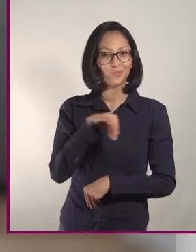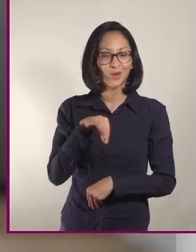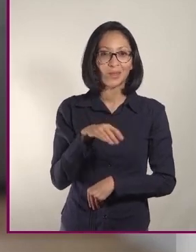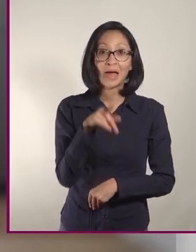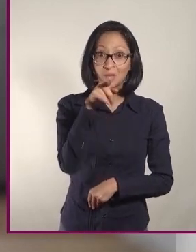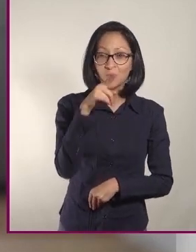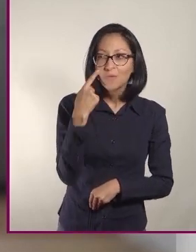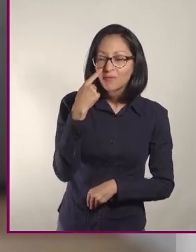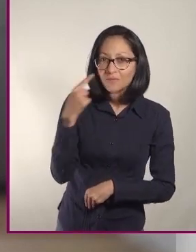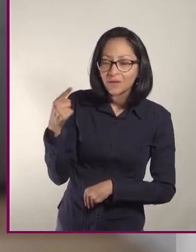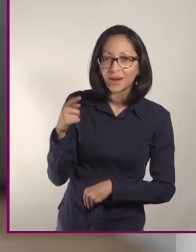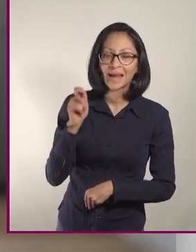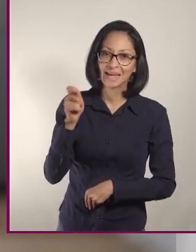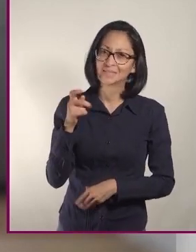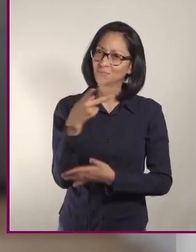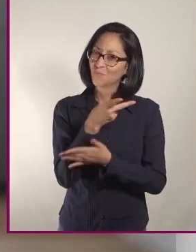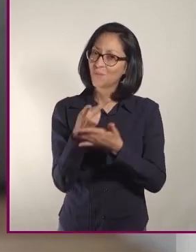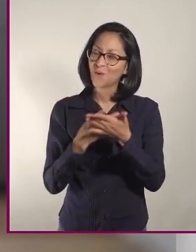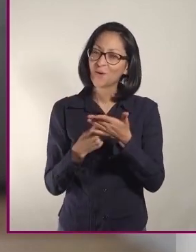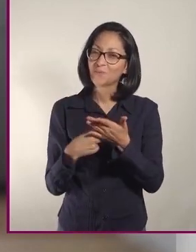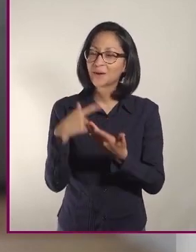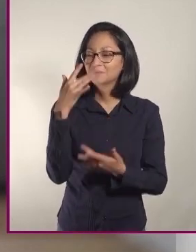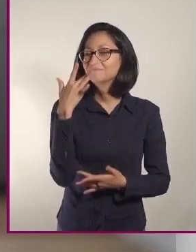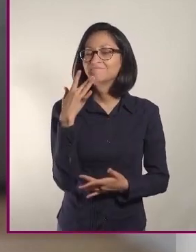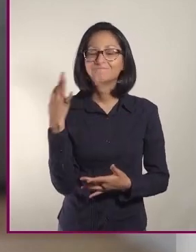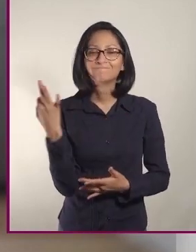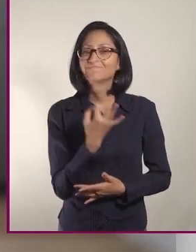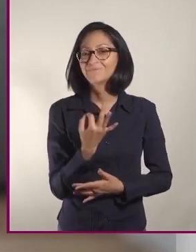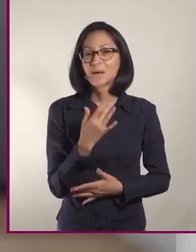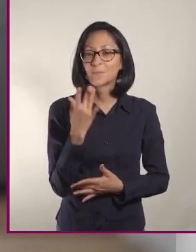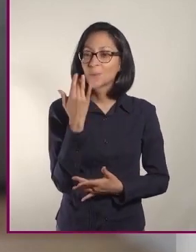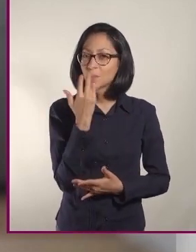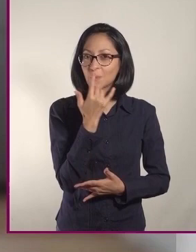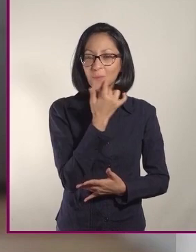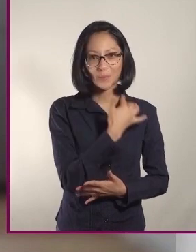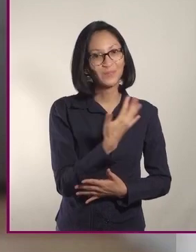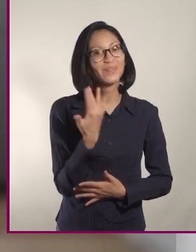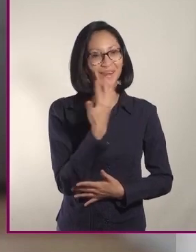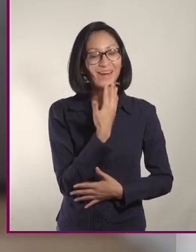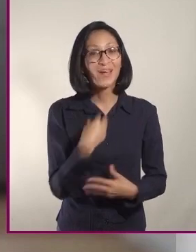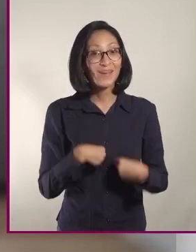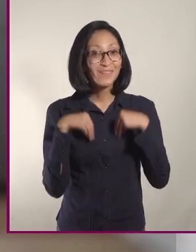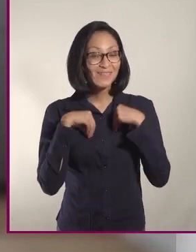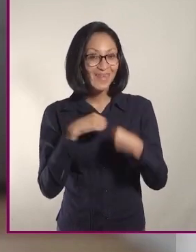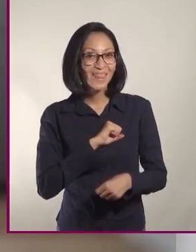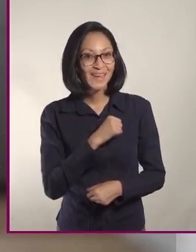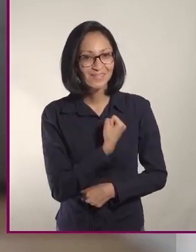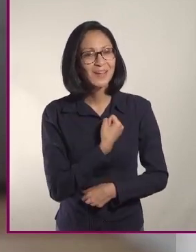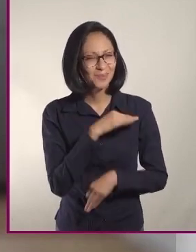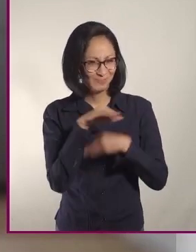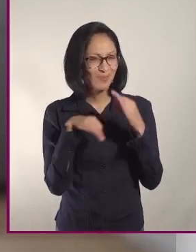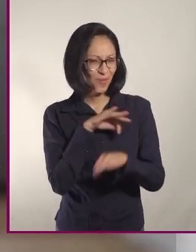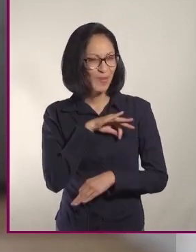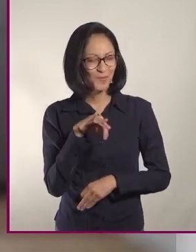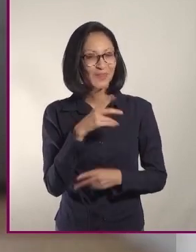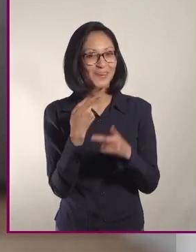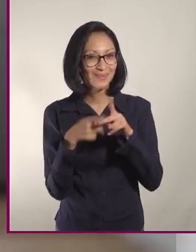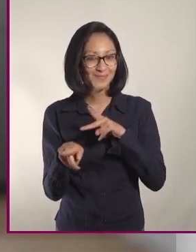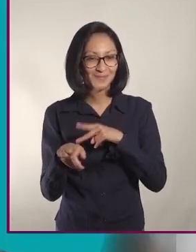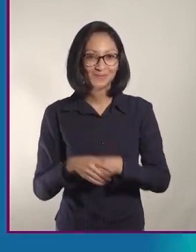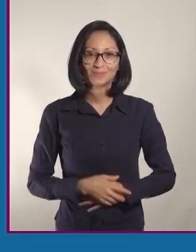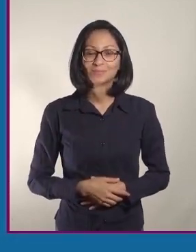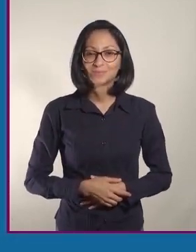diste cuenta, será un programa literalmente para chuparse los dedos. Recuerda, con Vida Saludable todo es posible. ¡Comenzamos!